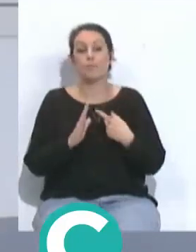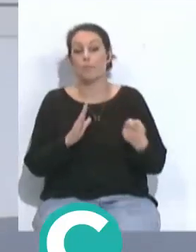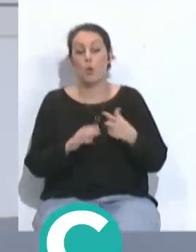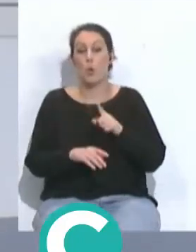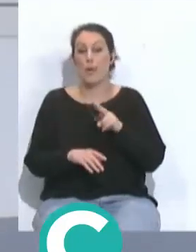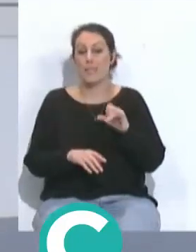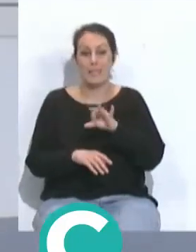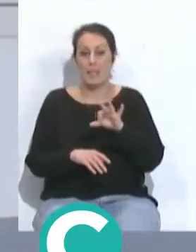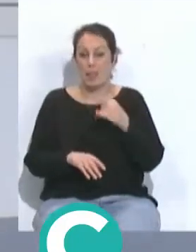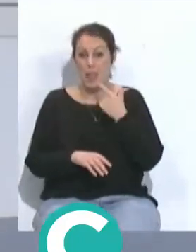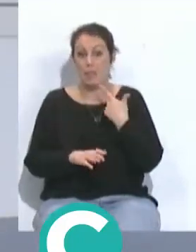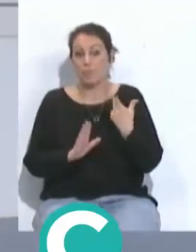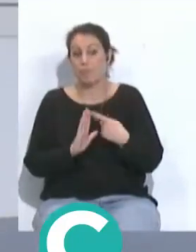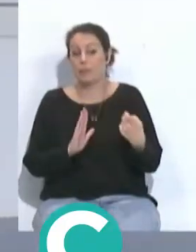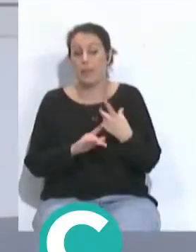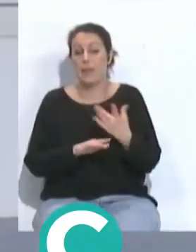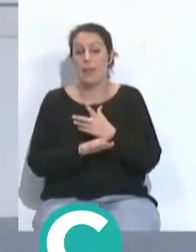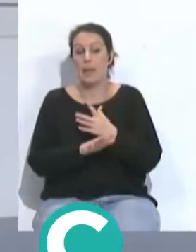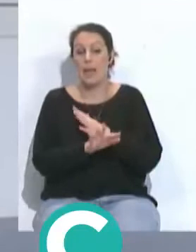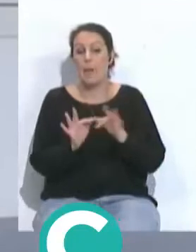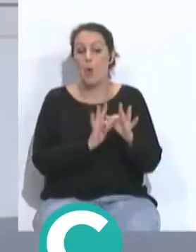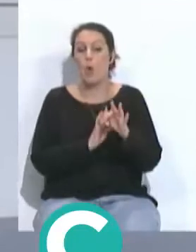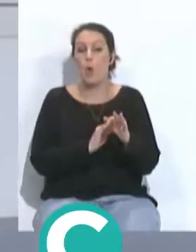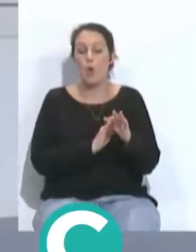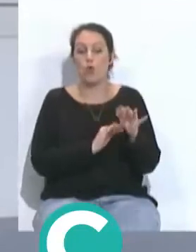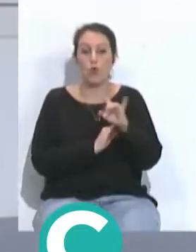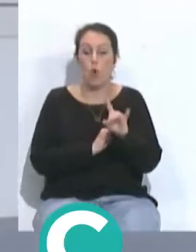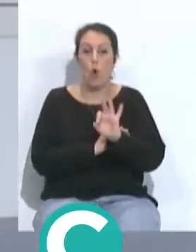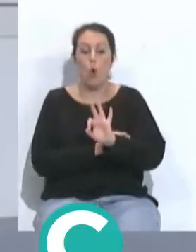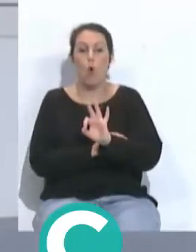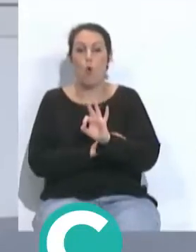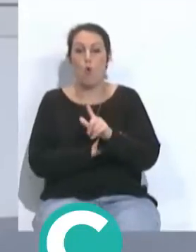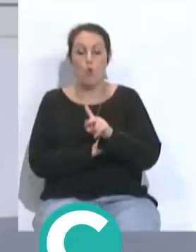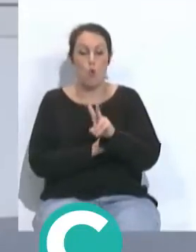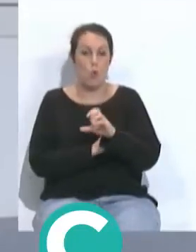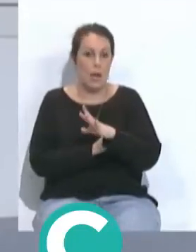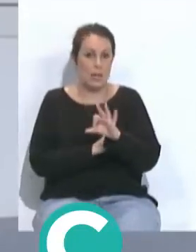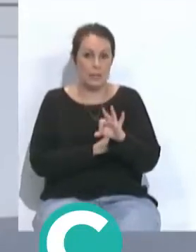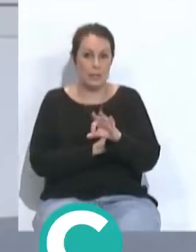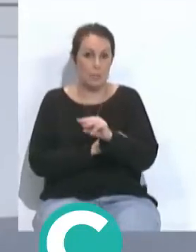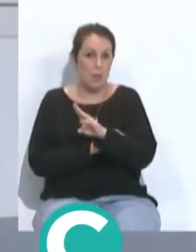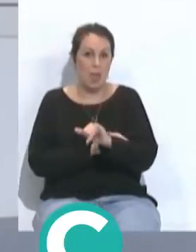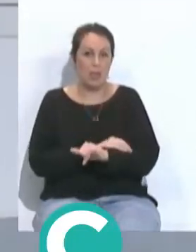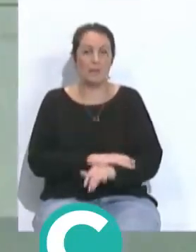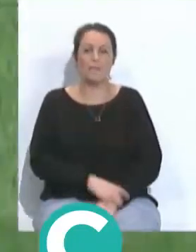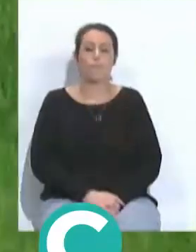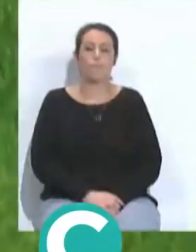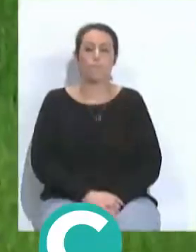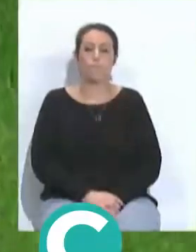Escarti puede hacer un cambio ahí entre el Choco Lozano y Lucas Pérez